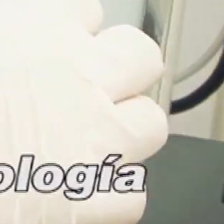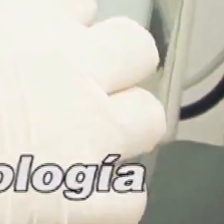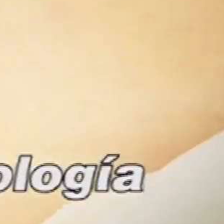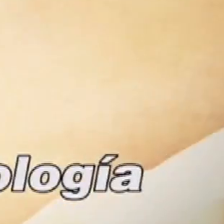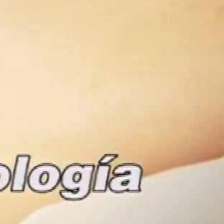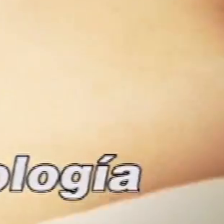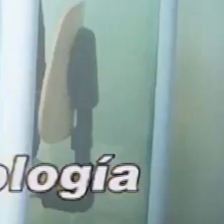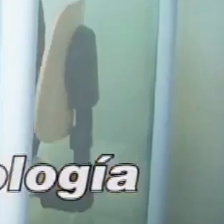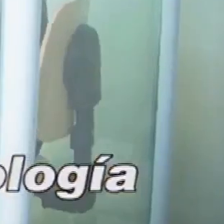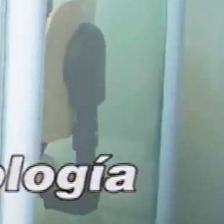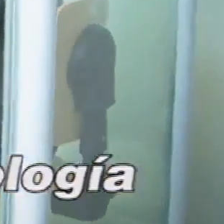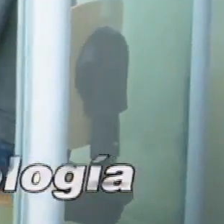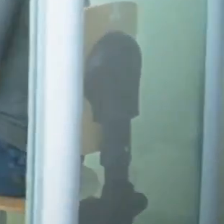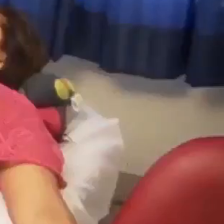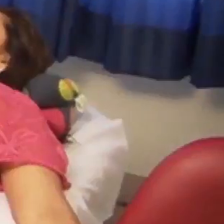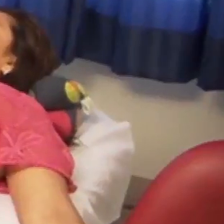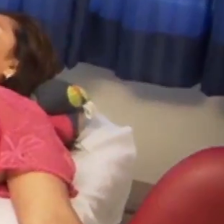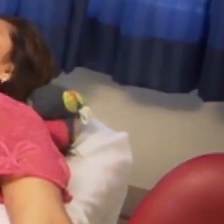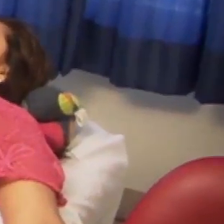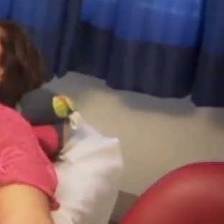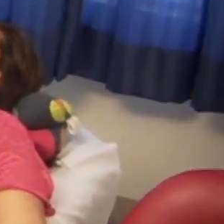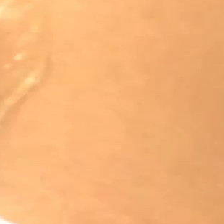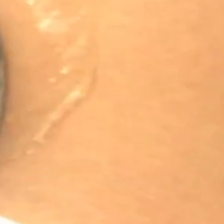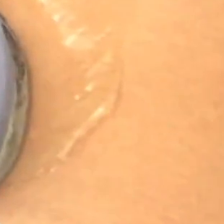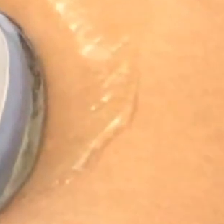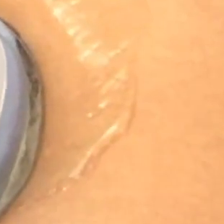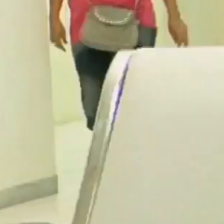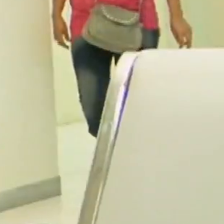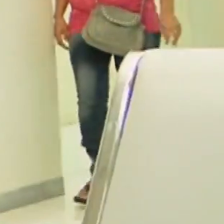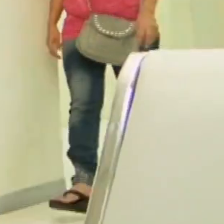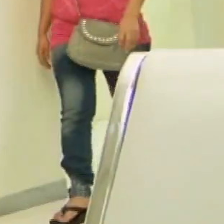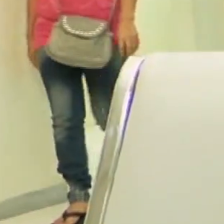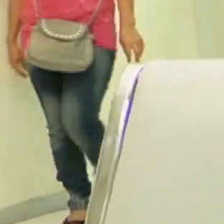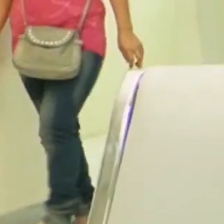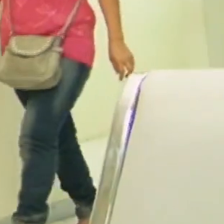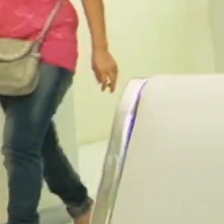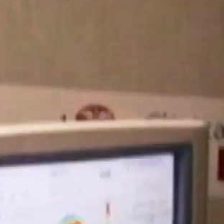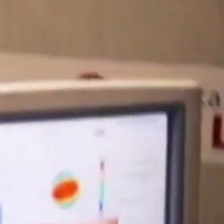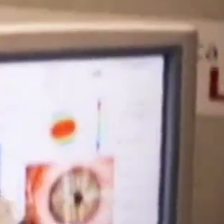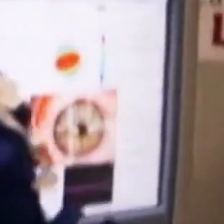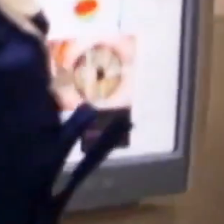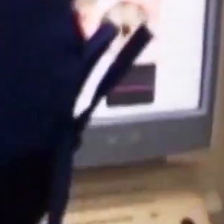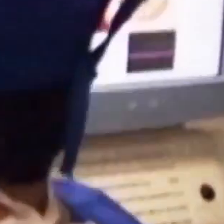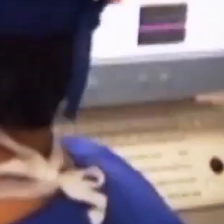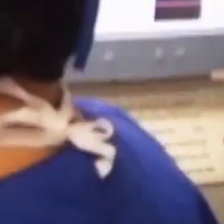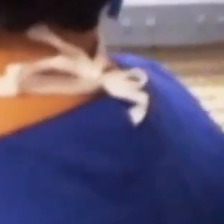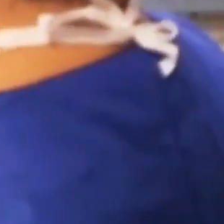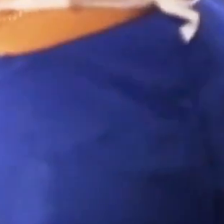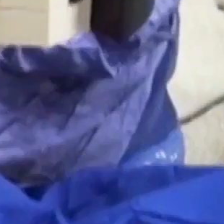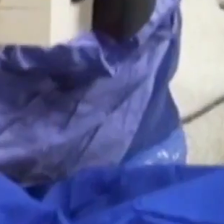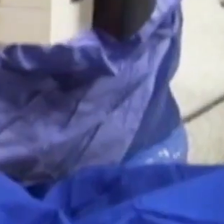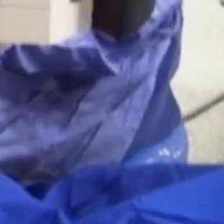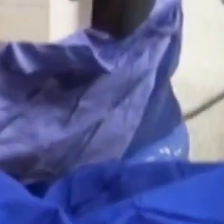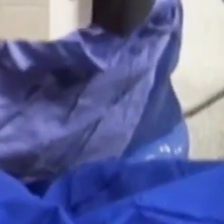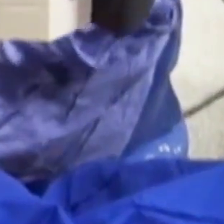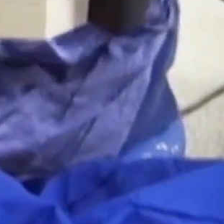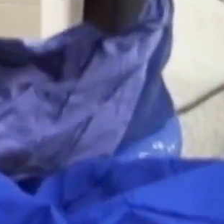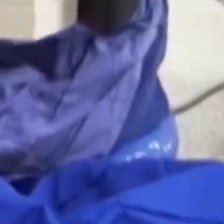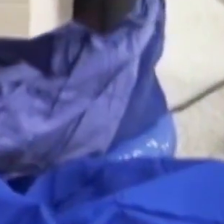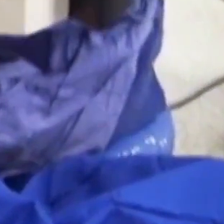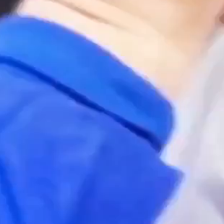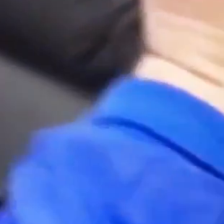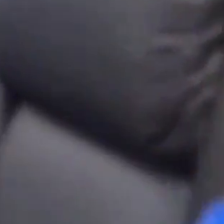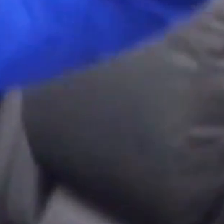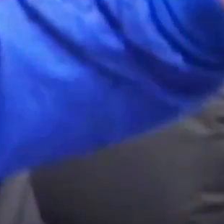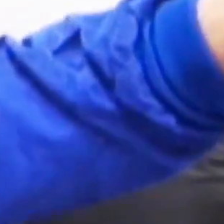más avanzada y completa tecnología. 42 especialidades a su servicio y el Instituto Oftalmológico a cargo de nuestro